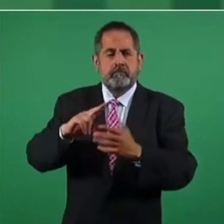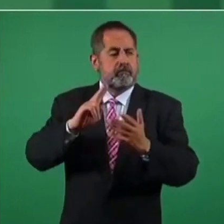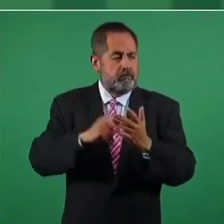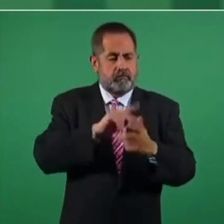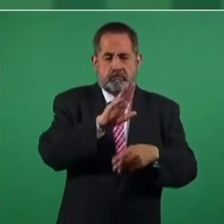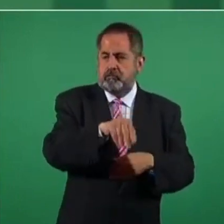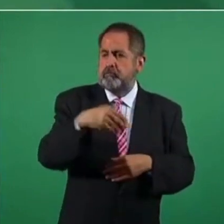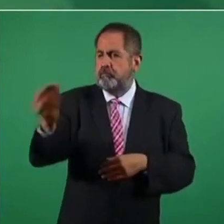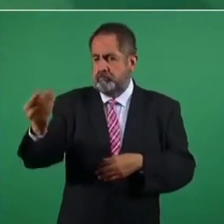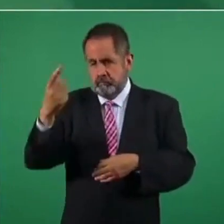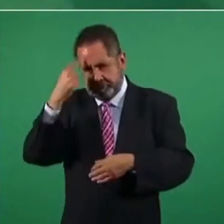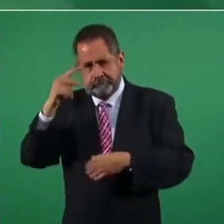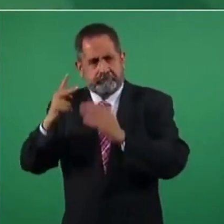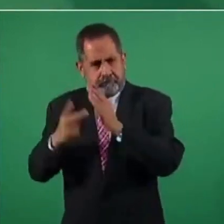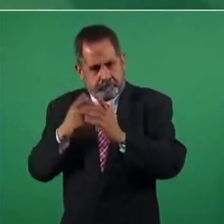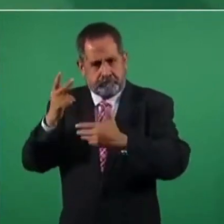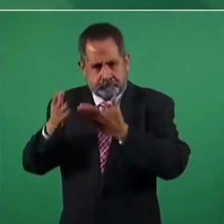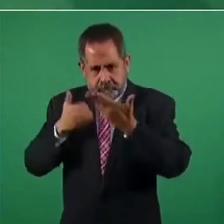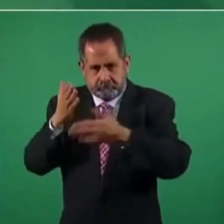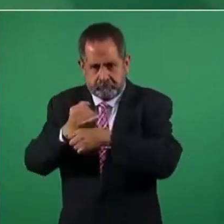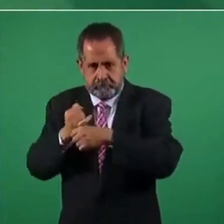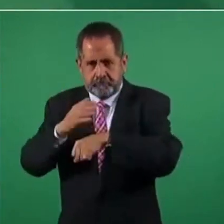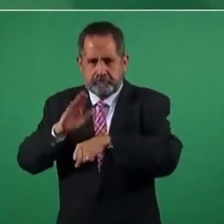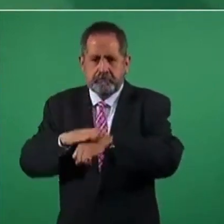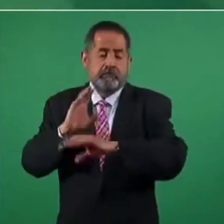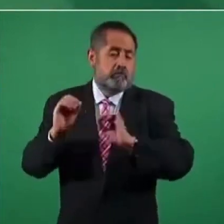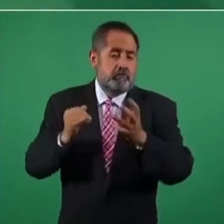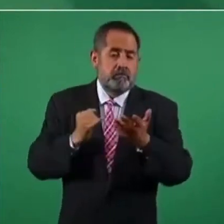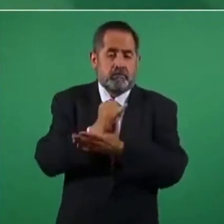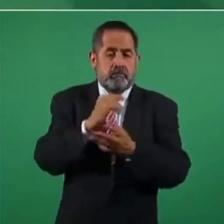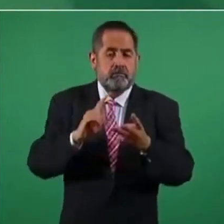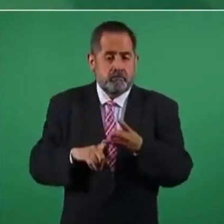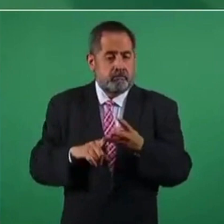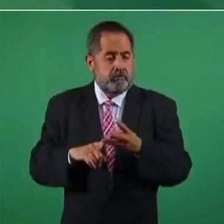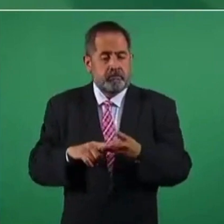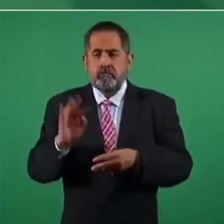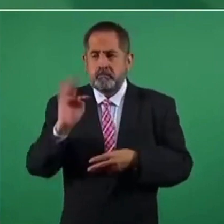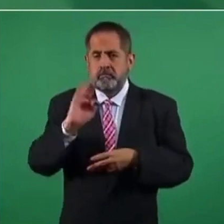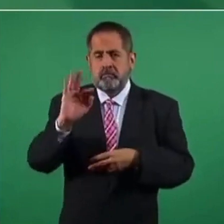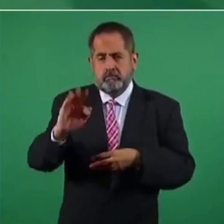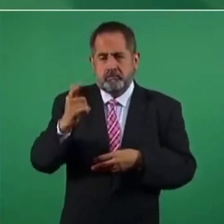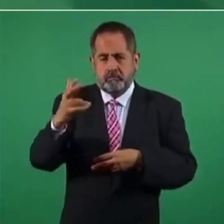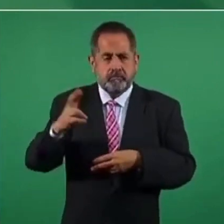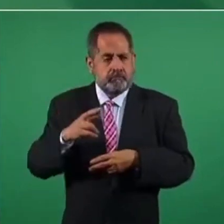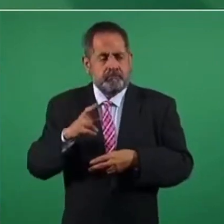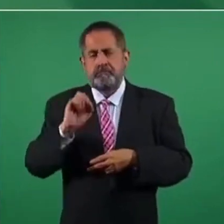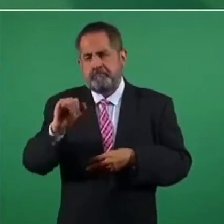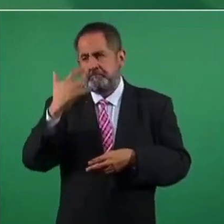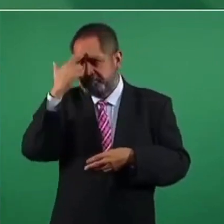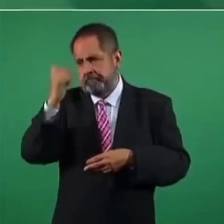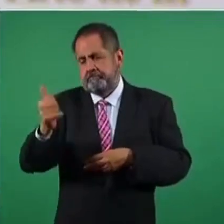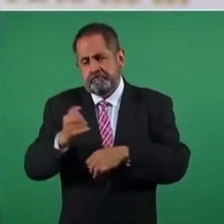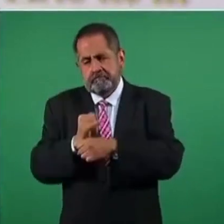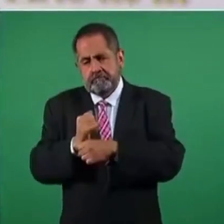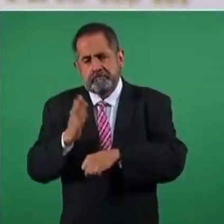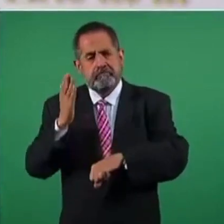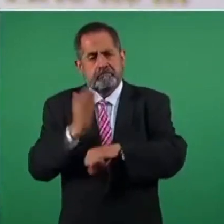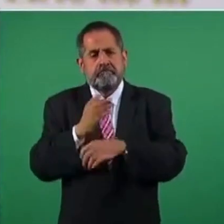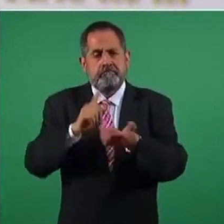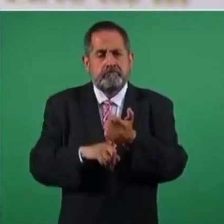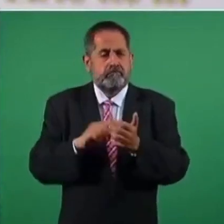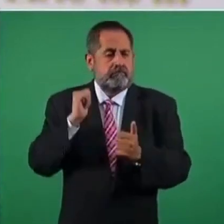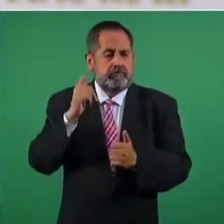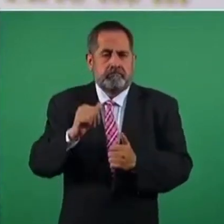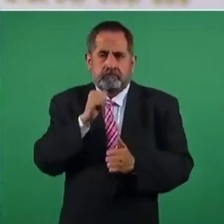la carpeta de investigación o puede determinar que la investigación de la Fiscalía fue correcta y que por tanto no hay mayor